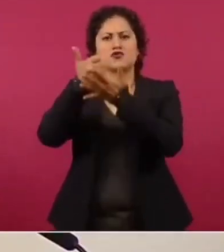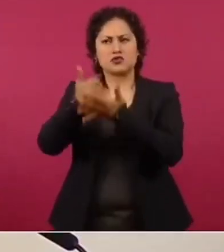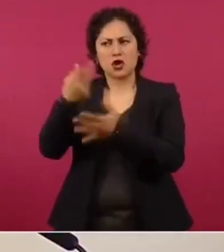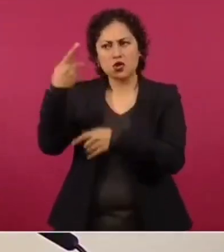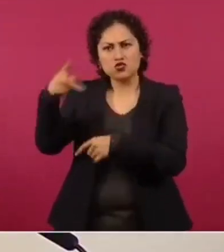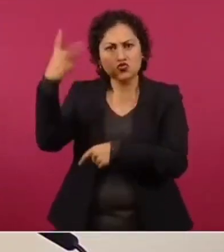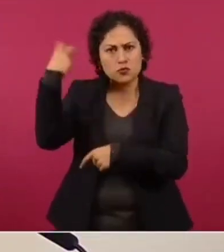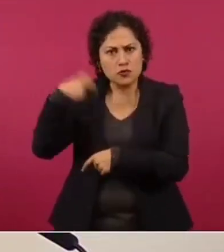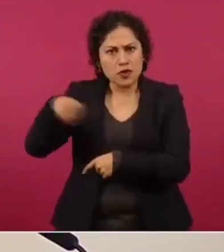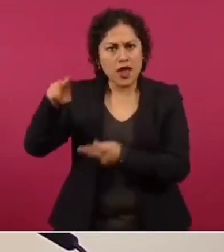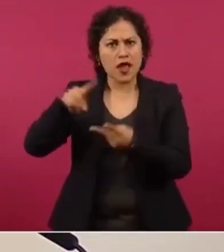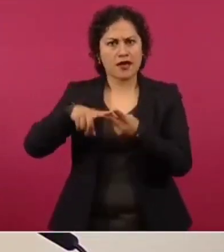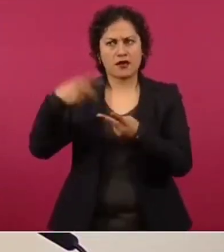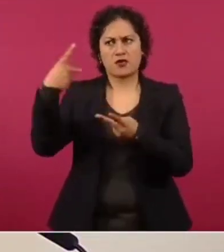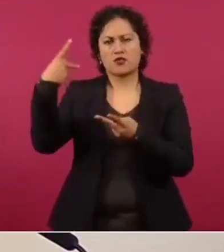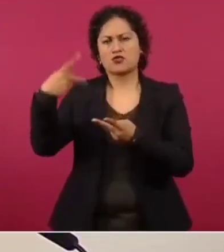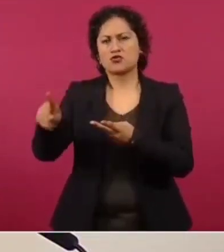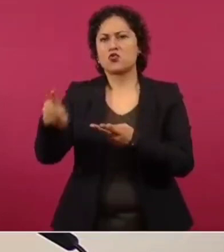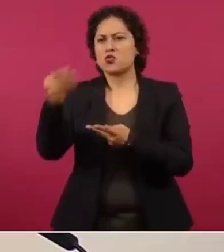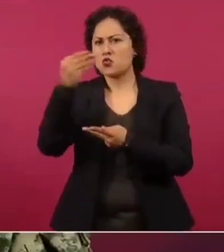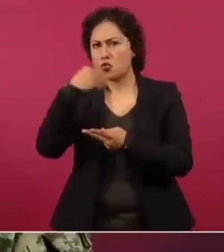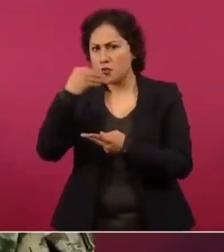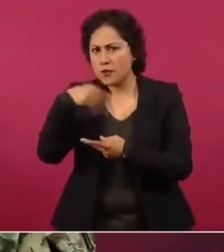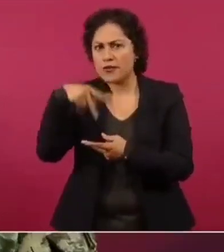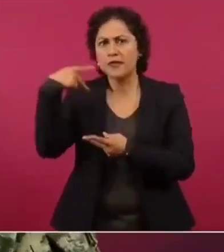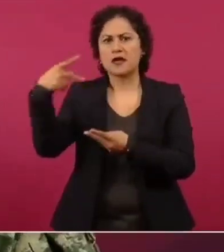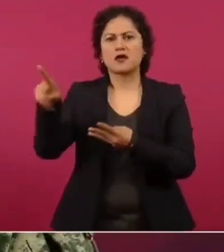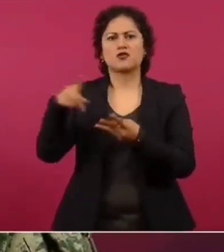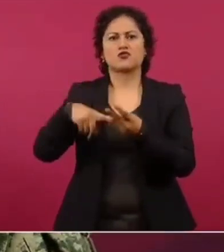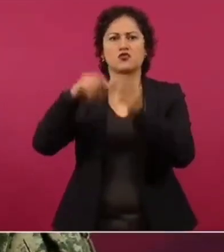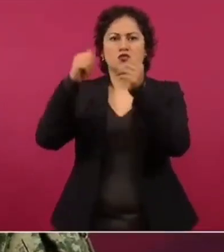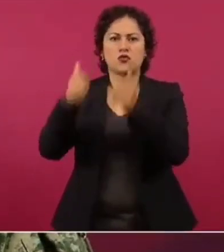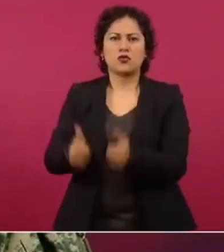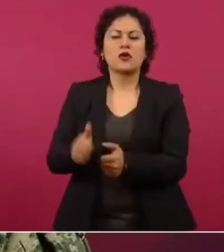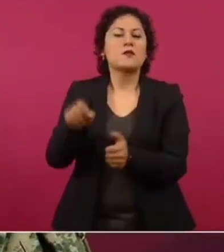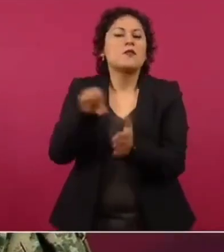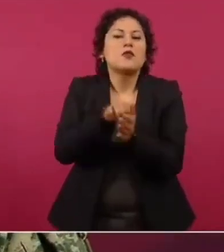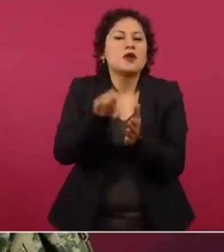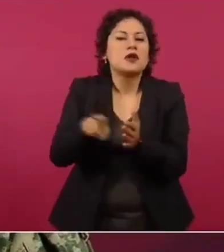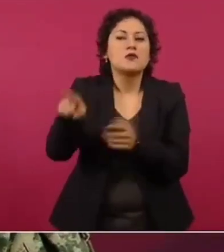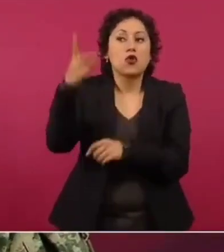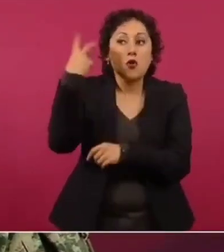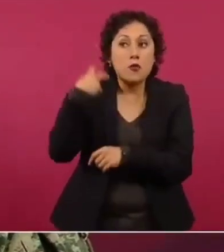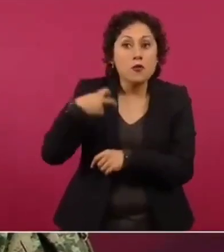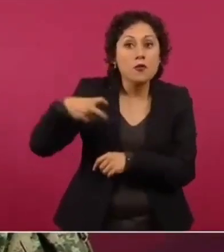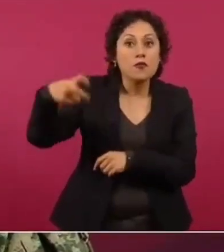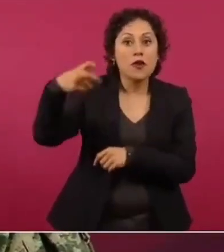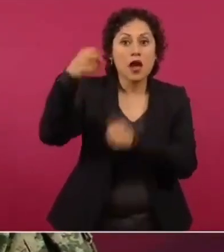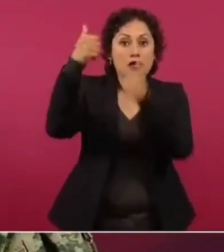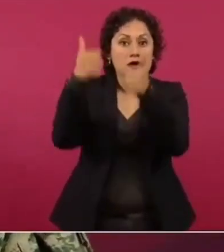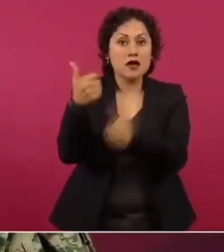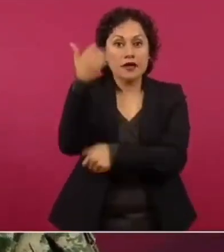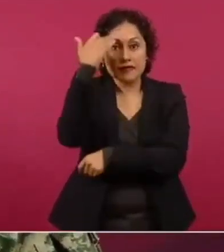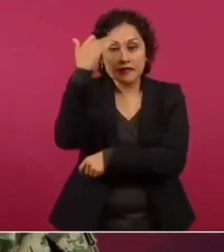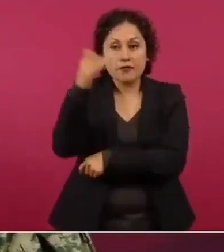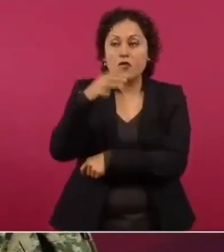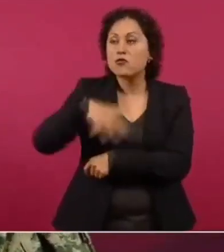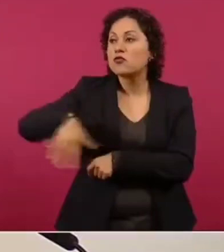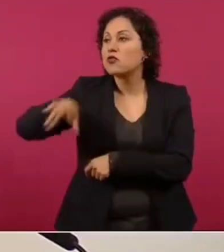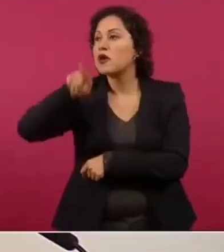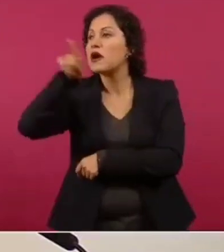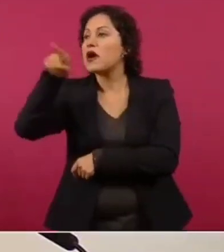son competencias nacionales, les ofrecemos instalaciones militares o